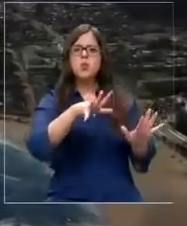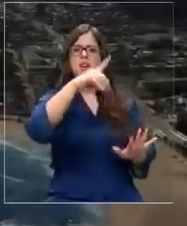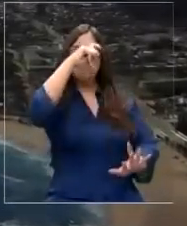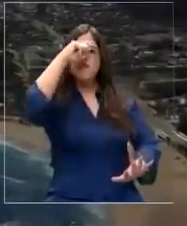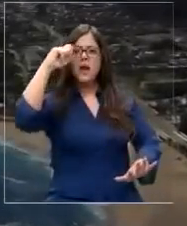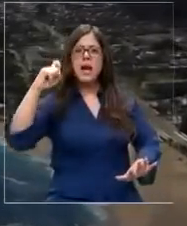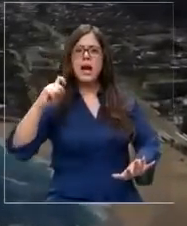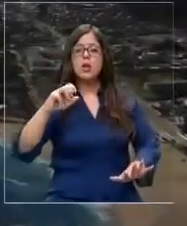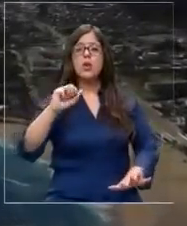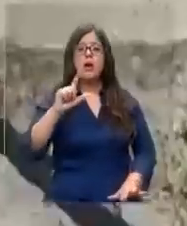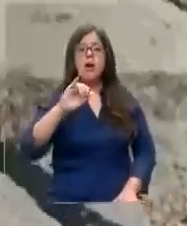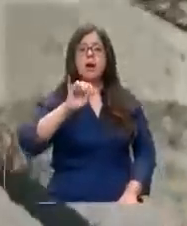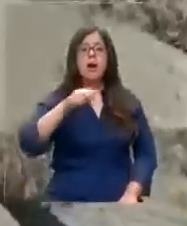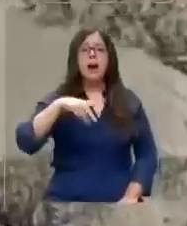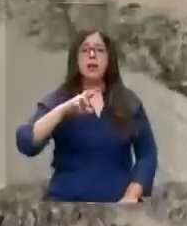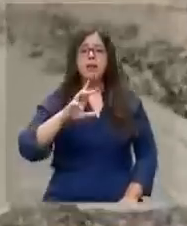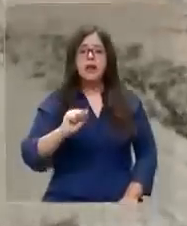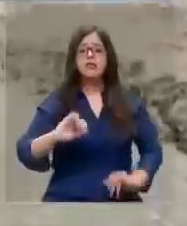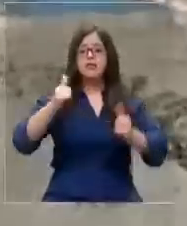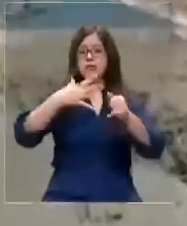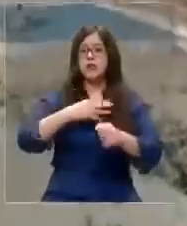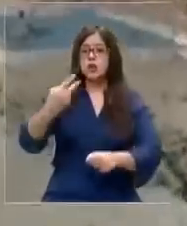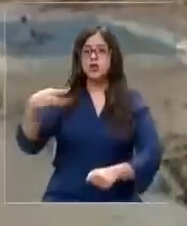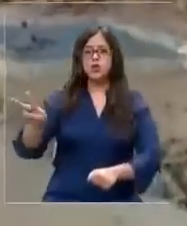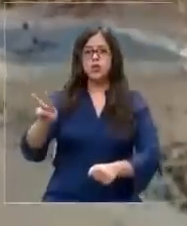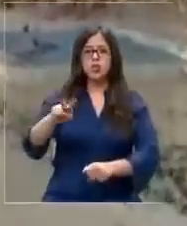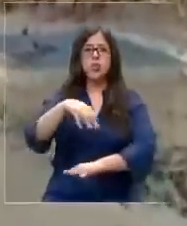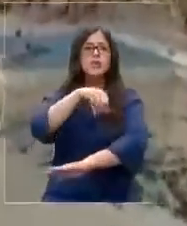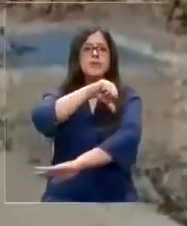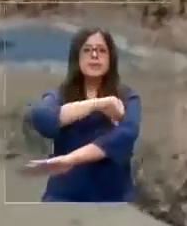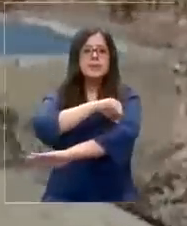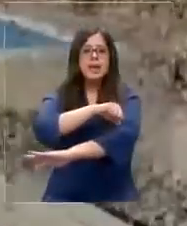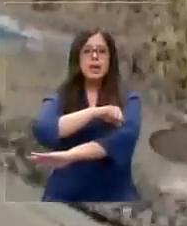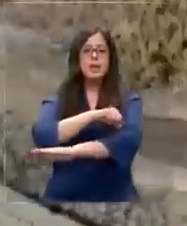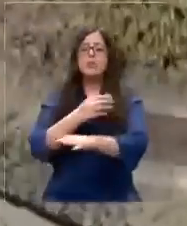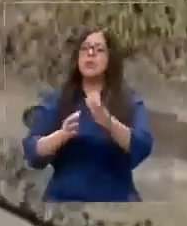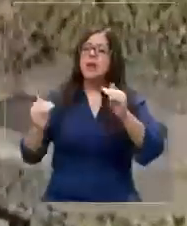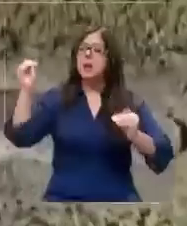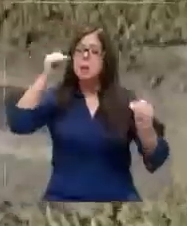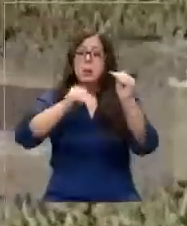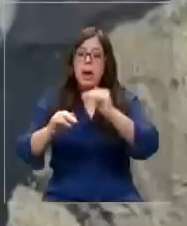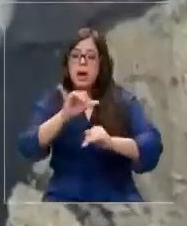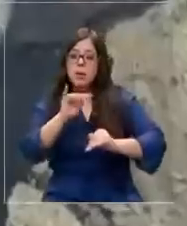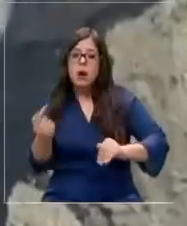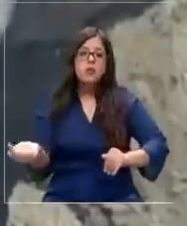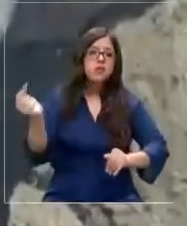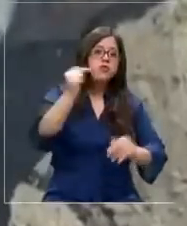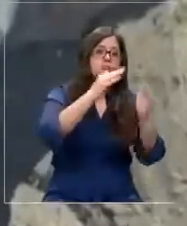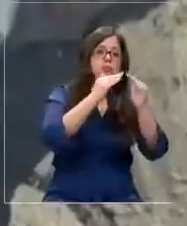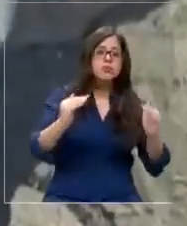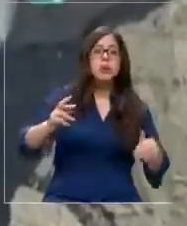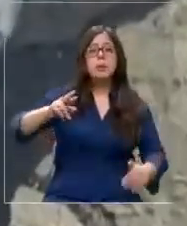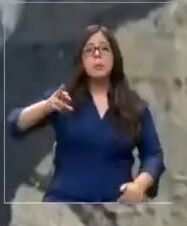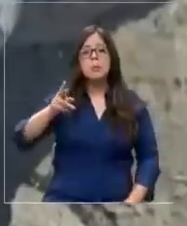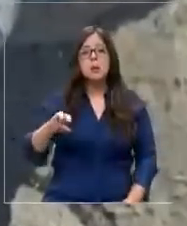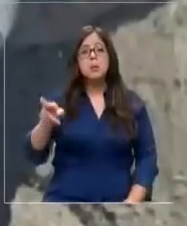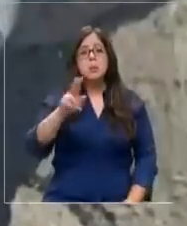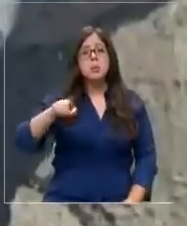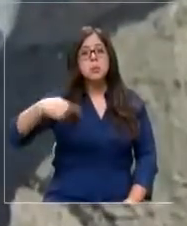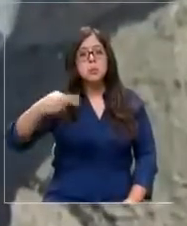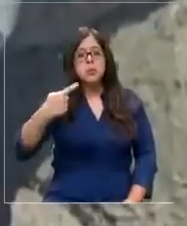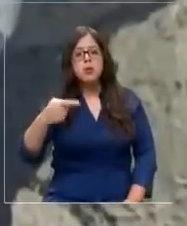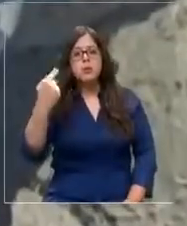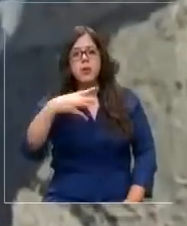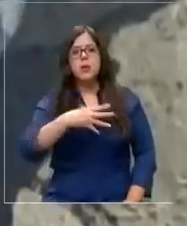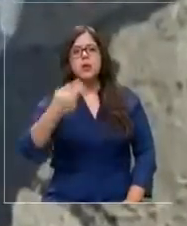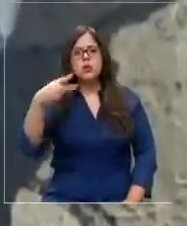Alejandra disfrutaba con su hijo en el litoral central. Un rato en la playa y de vuelta a la casa. Una rutina tan común que terminó con su hijo con